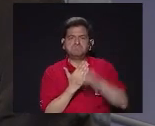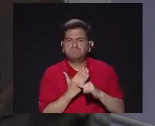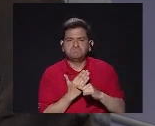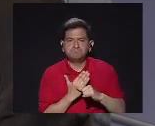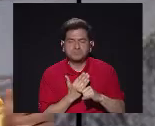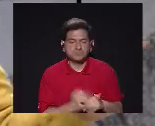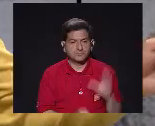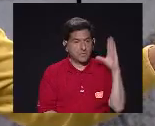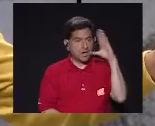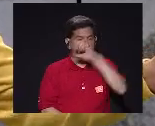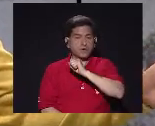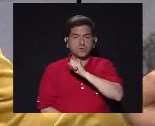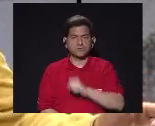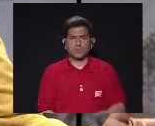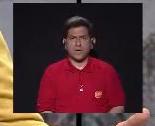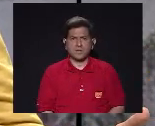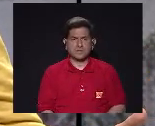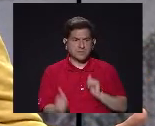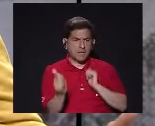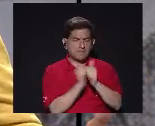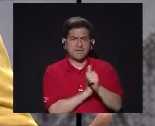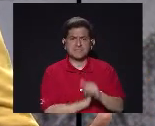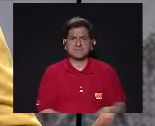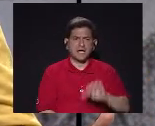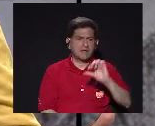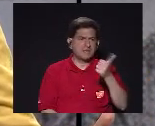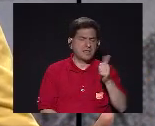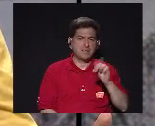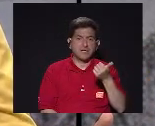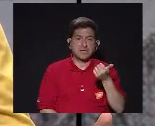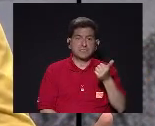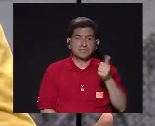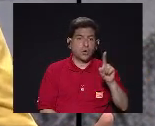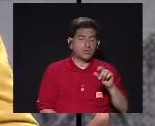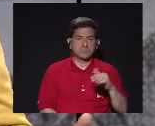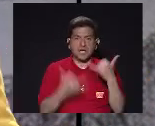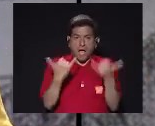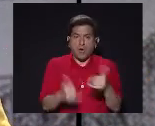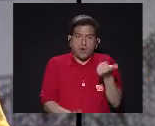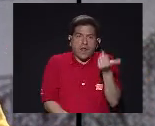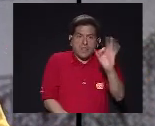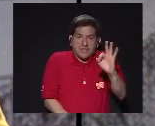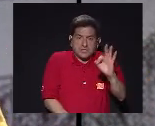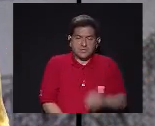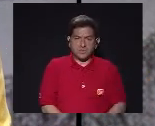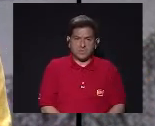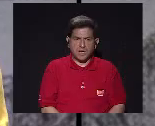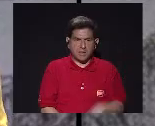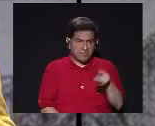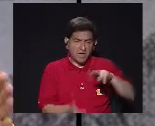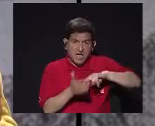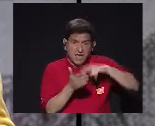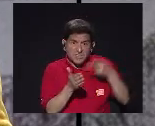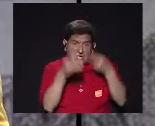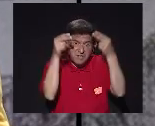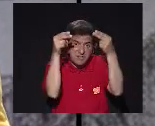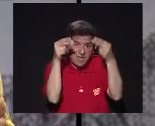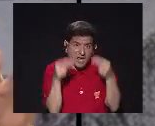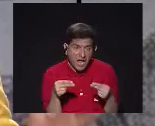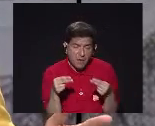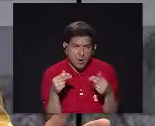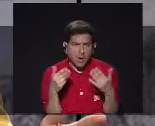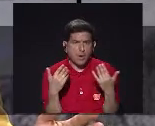proyecto Cuando nos dimos cuenta De que habíamos pasado De 10, 11 canciones A 19 Eso significaba En términos